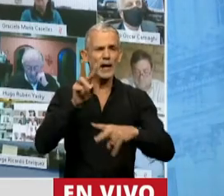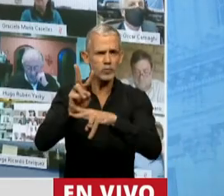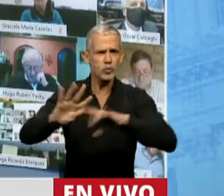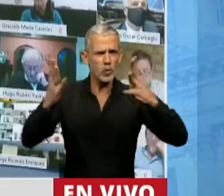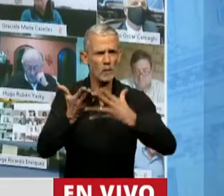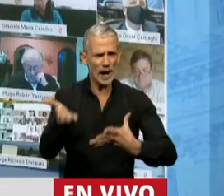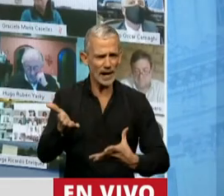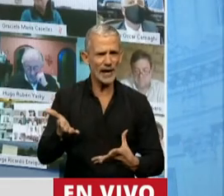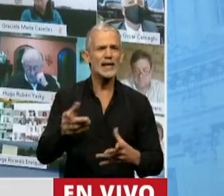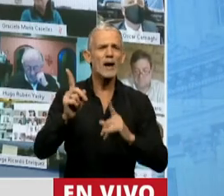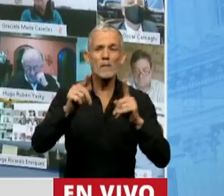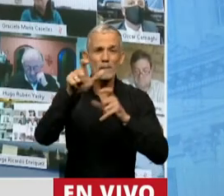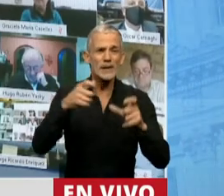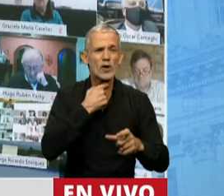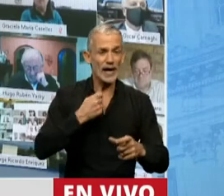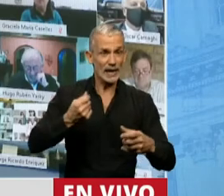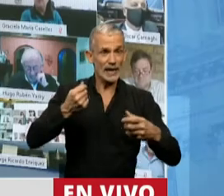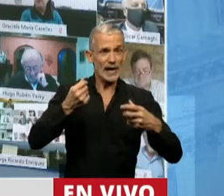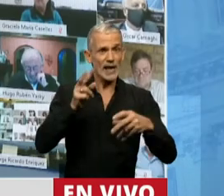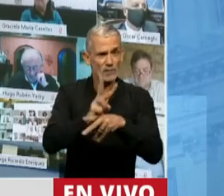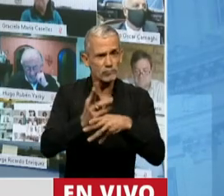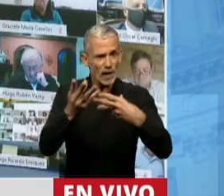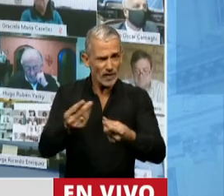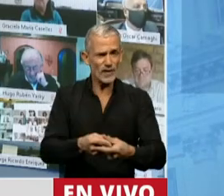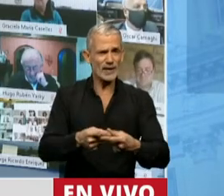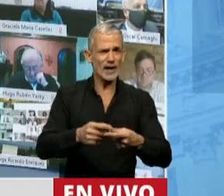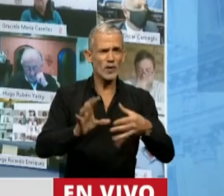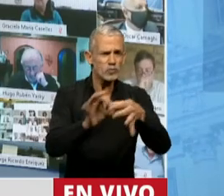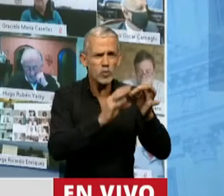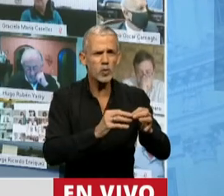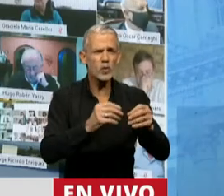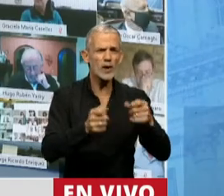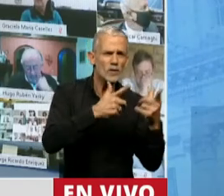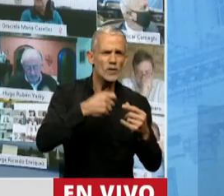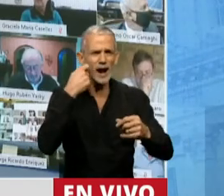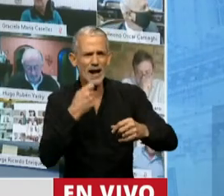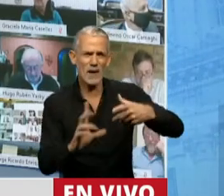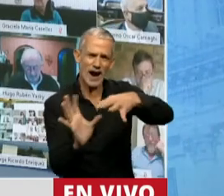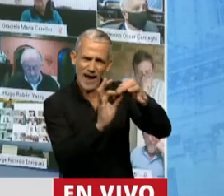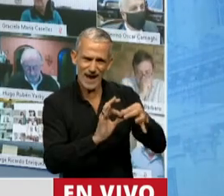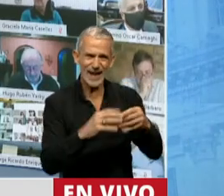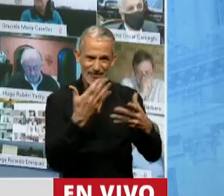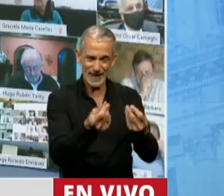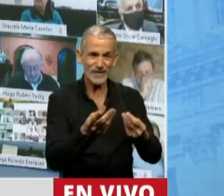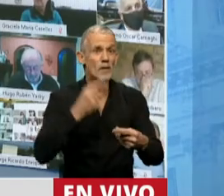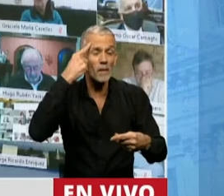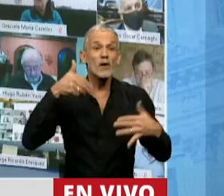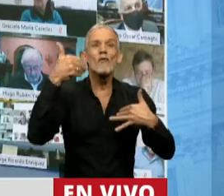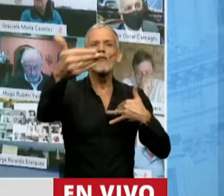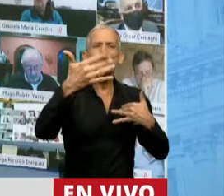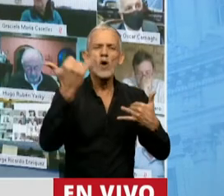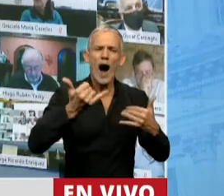planeta, aquellos que quieren defender el ecosistema de nuestro país, para que todos nosotros pensemos en el futuro,